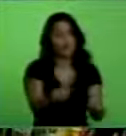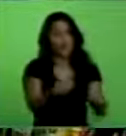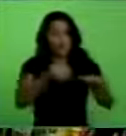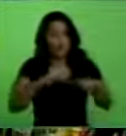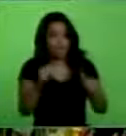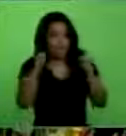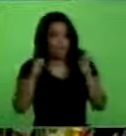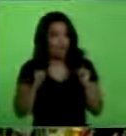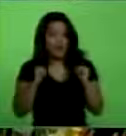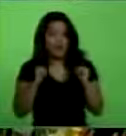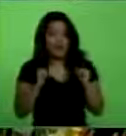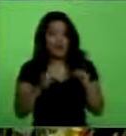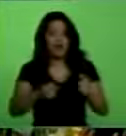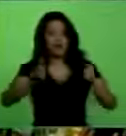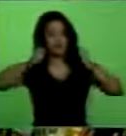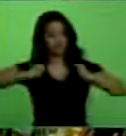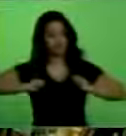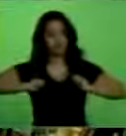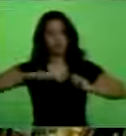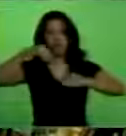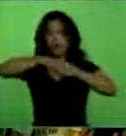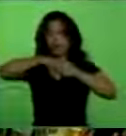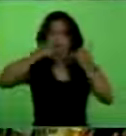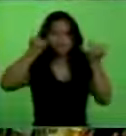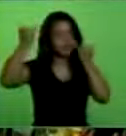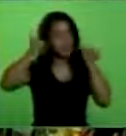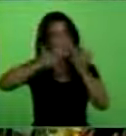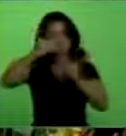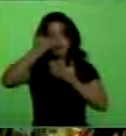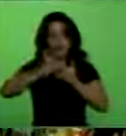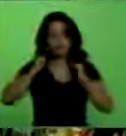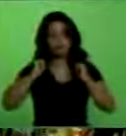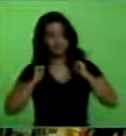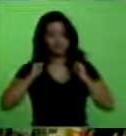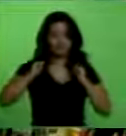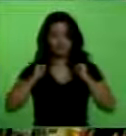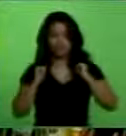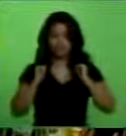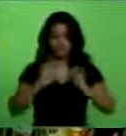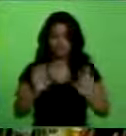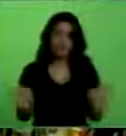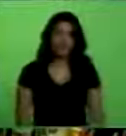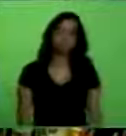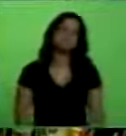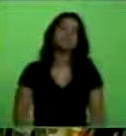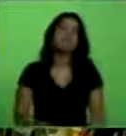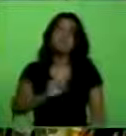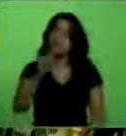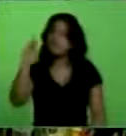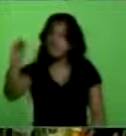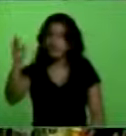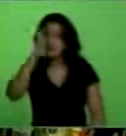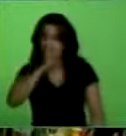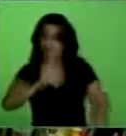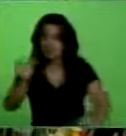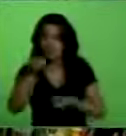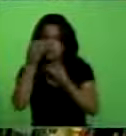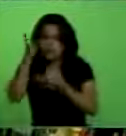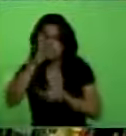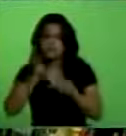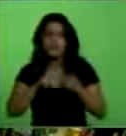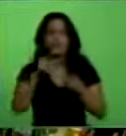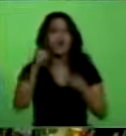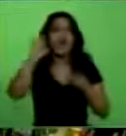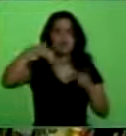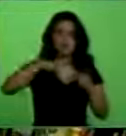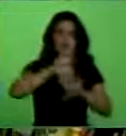morral de Adán. Al debate de... Ya se le hemos planteado a Brasil, Argentina, a ustedes,